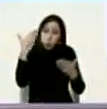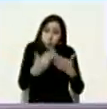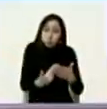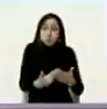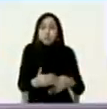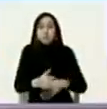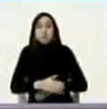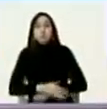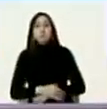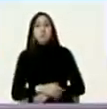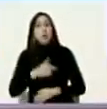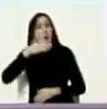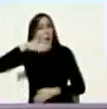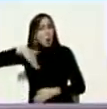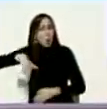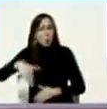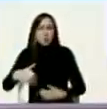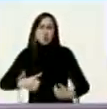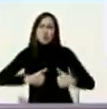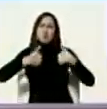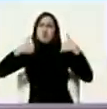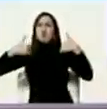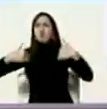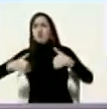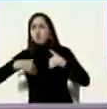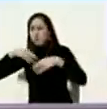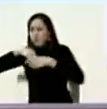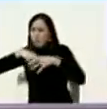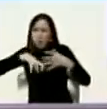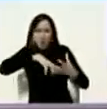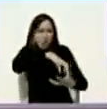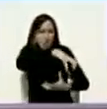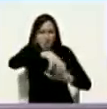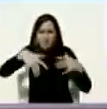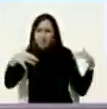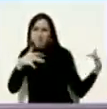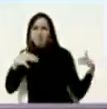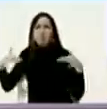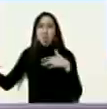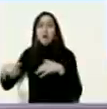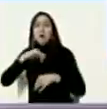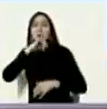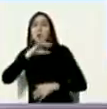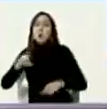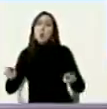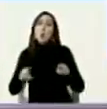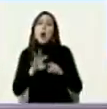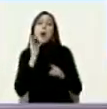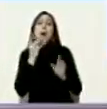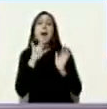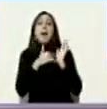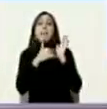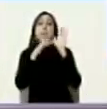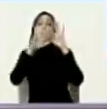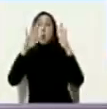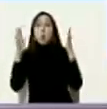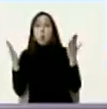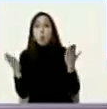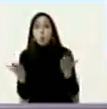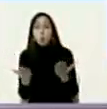que pueblos enteros han sufrido guerras toda esta historia van quedando como lecciones para el mundo